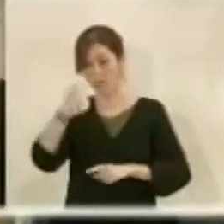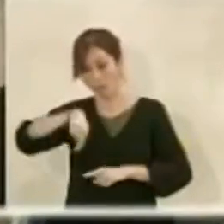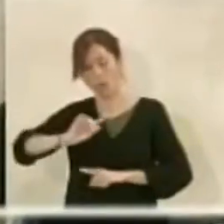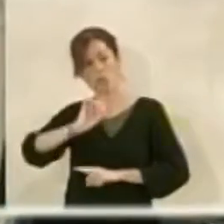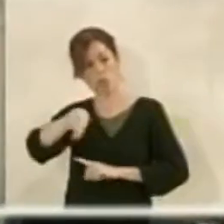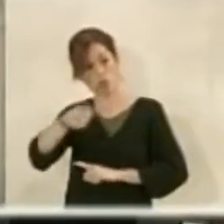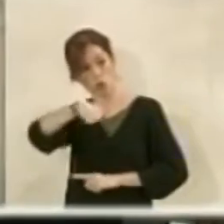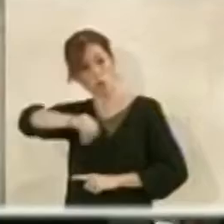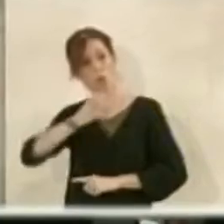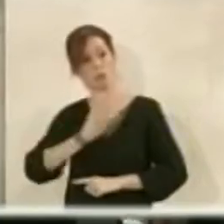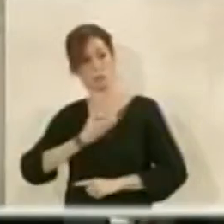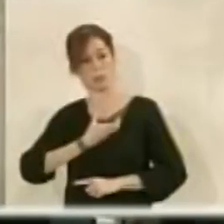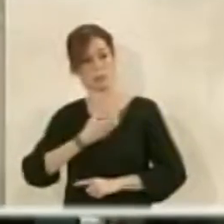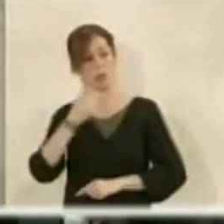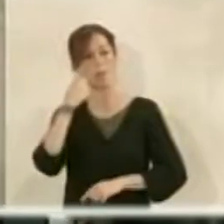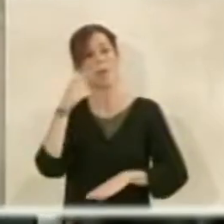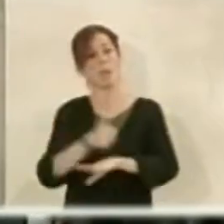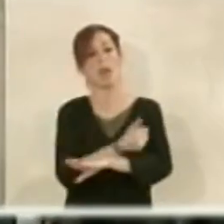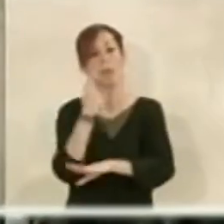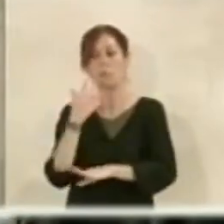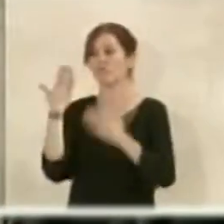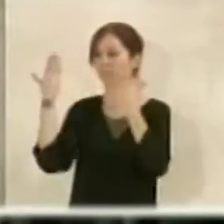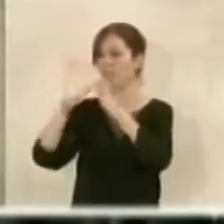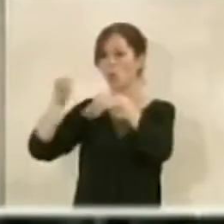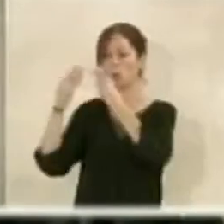como ayuntamiento y como almerienses pues tenemos que felicitar.